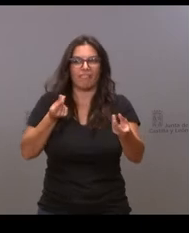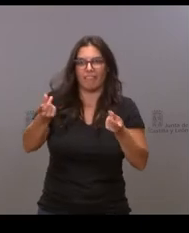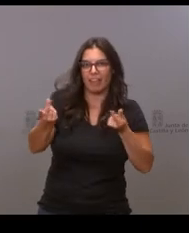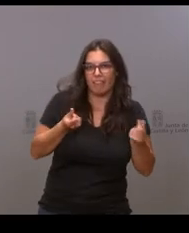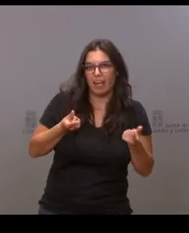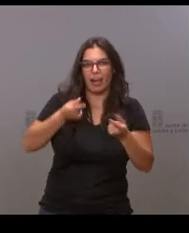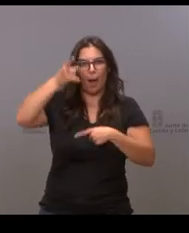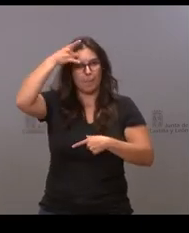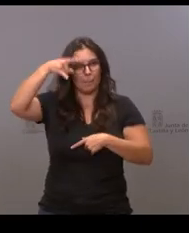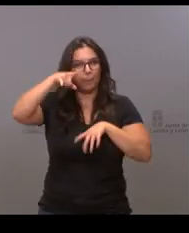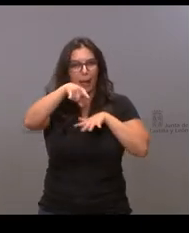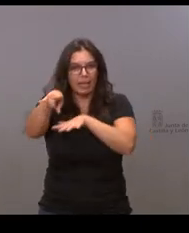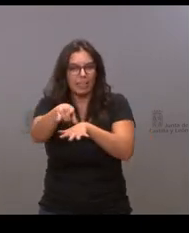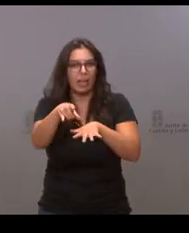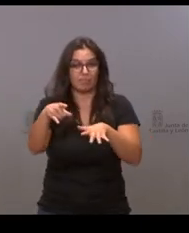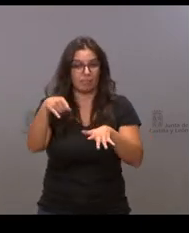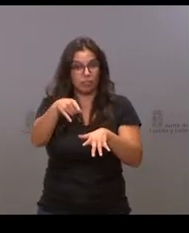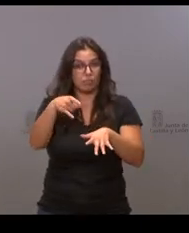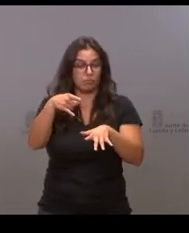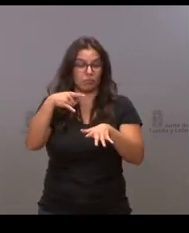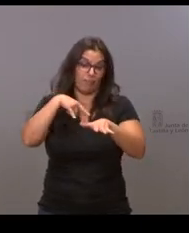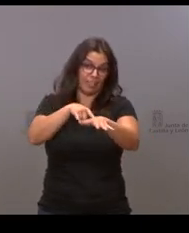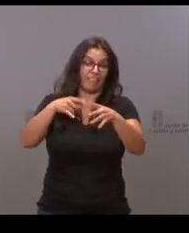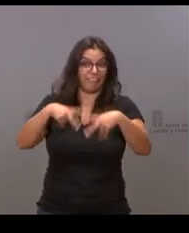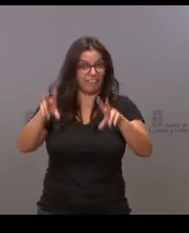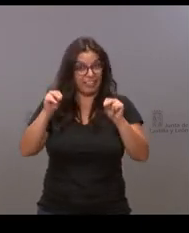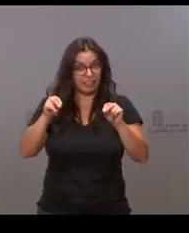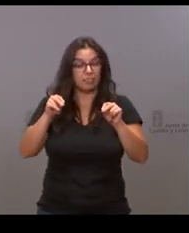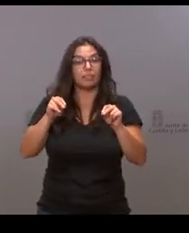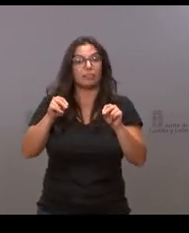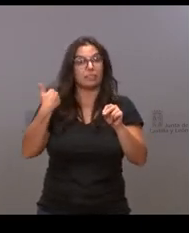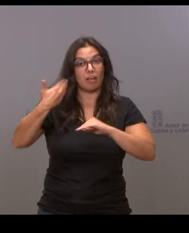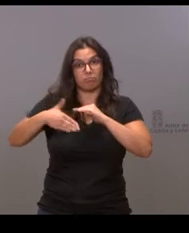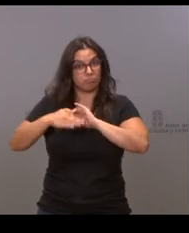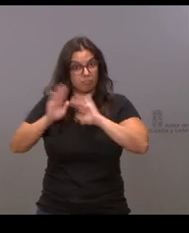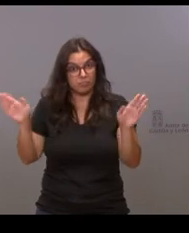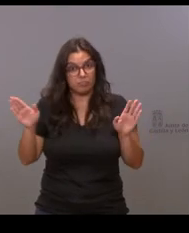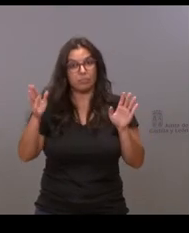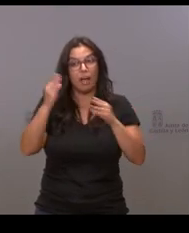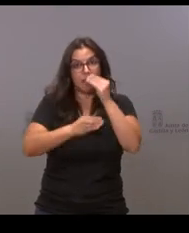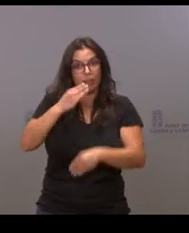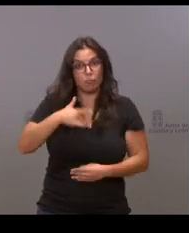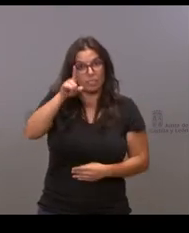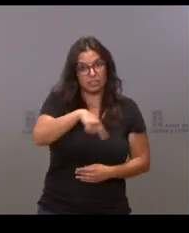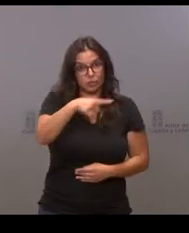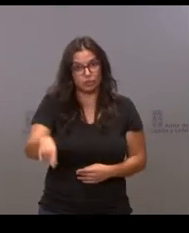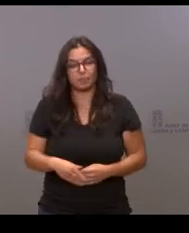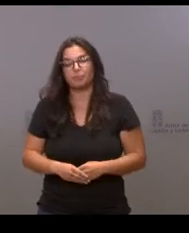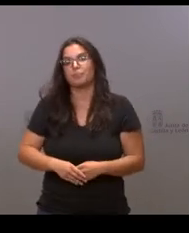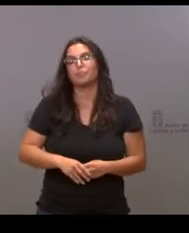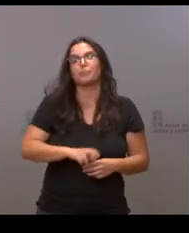vaquillas, si se van a poder celebrar. Y luego, por último, dos apuntes más